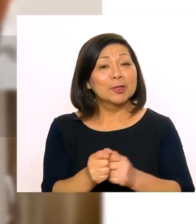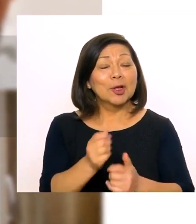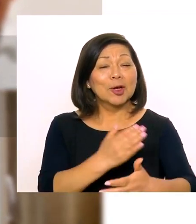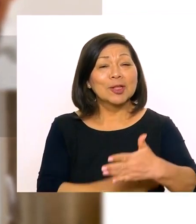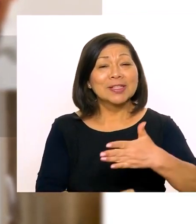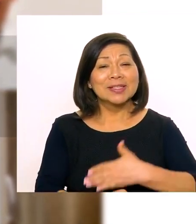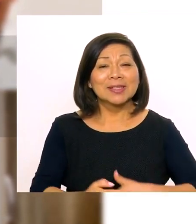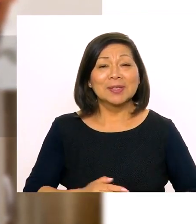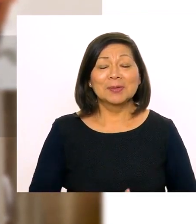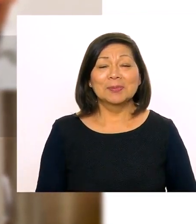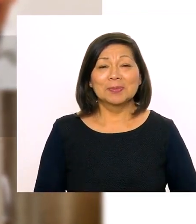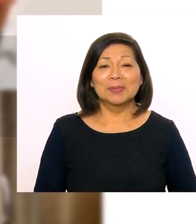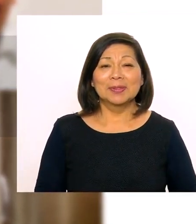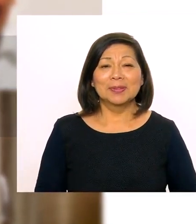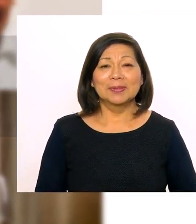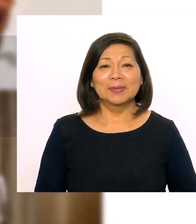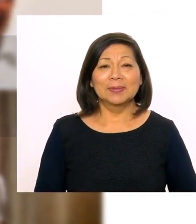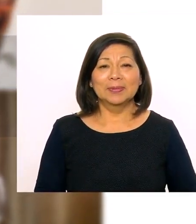Persona con Discapacidad.